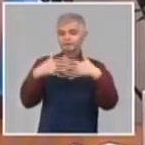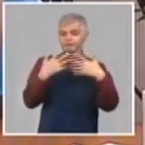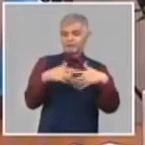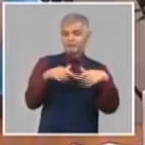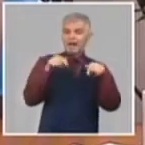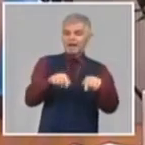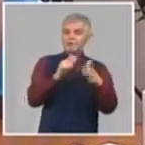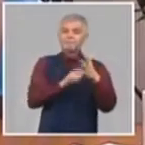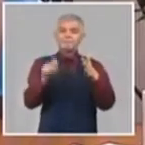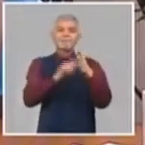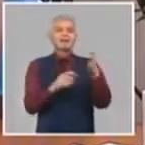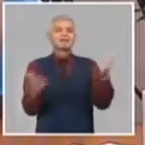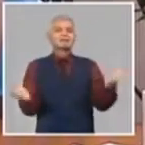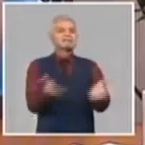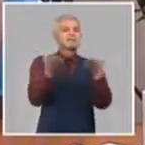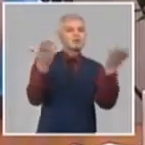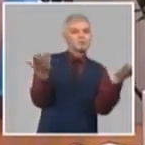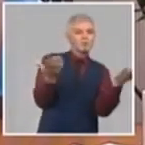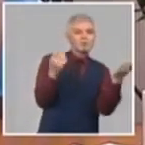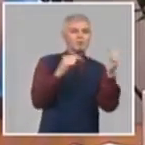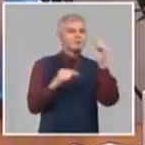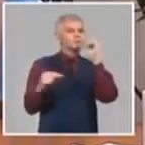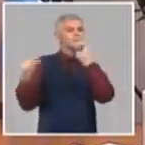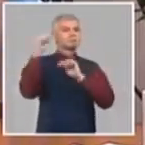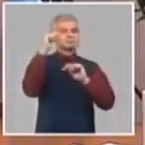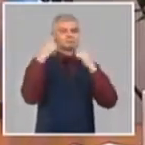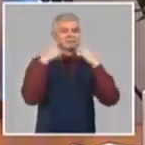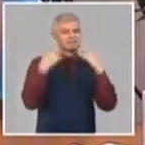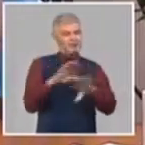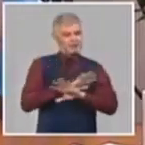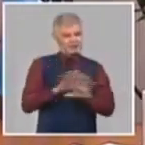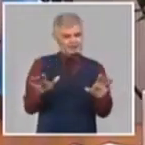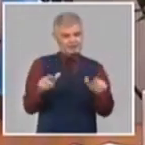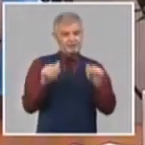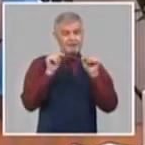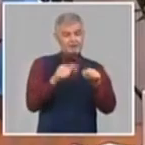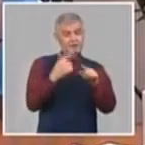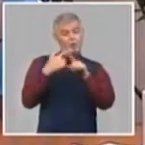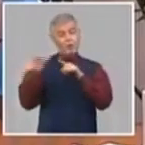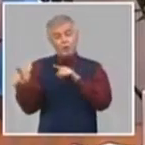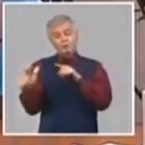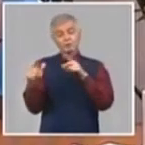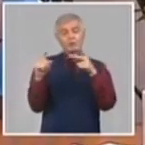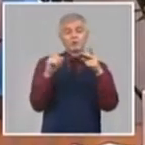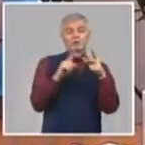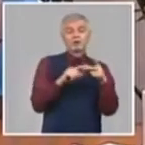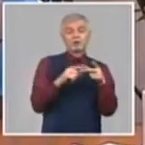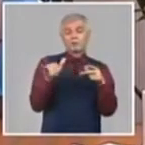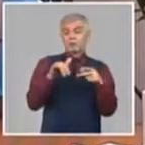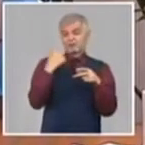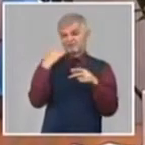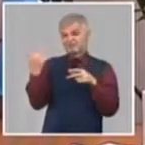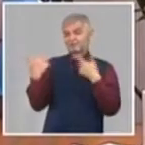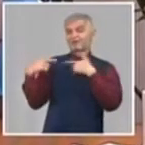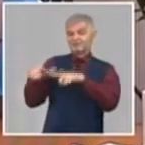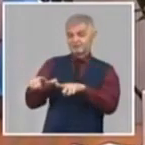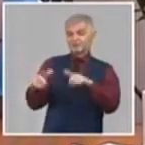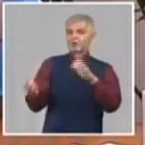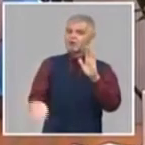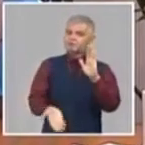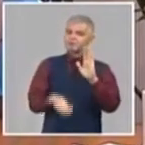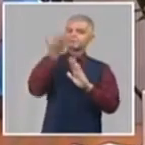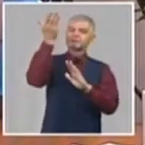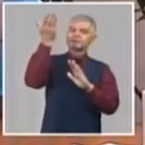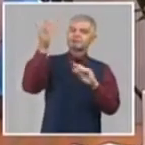de desarrollo en la prioridad. El otro alimento, como se veía en el video, es el incremento de la producción de